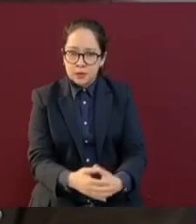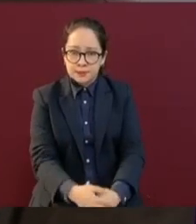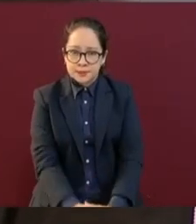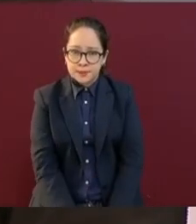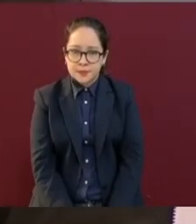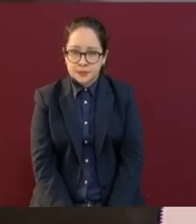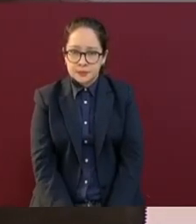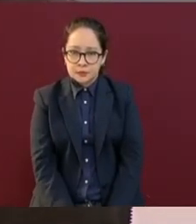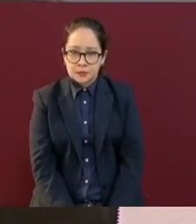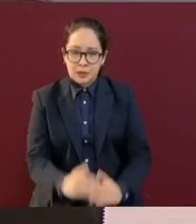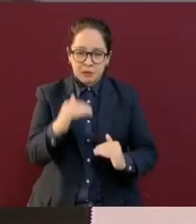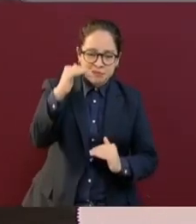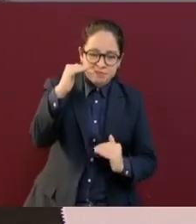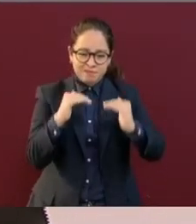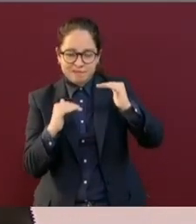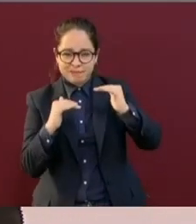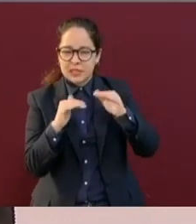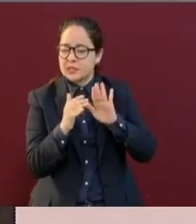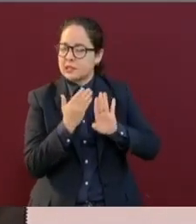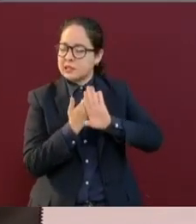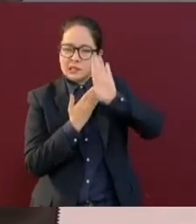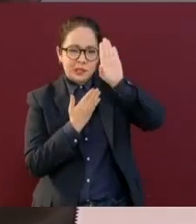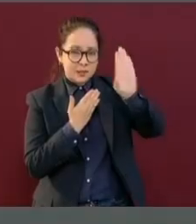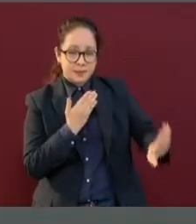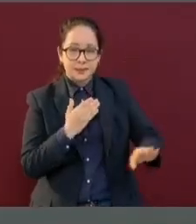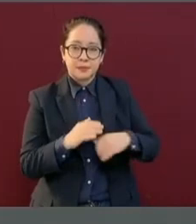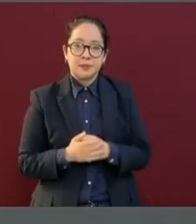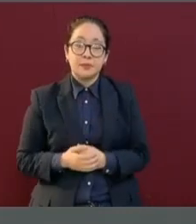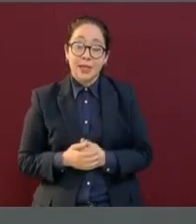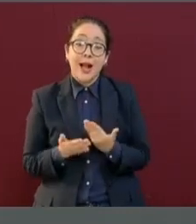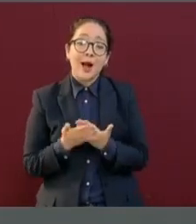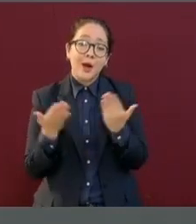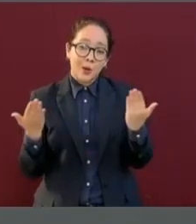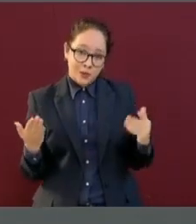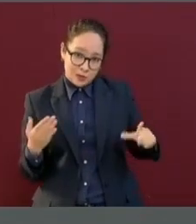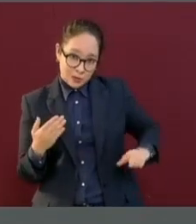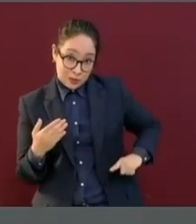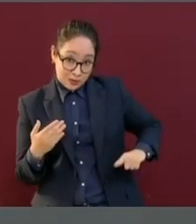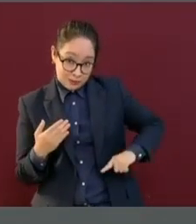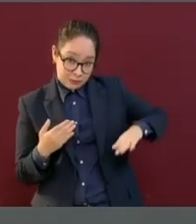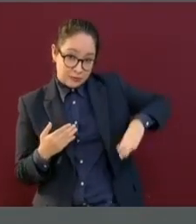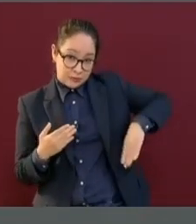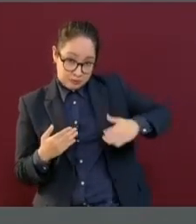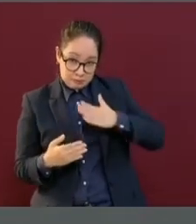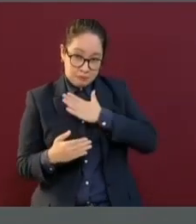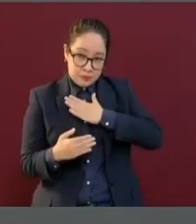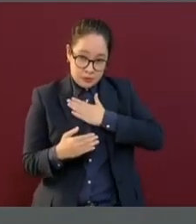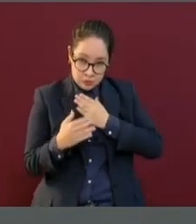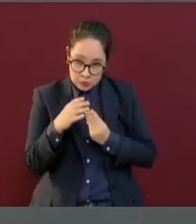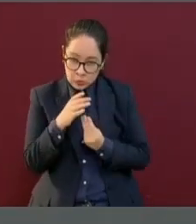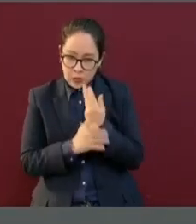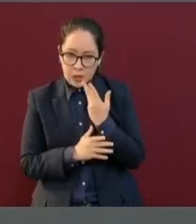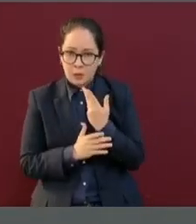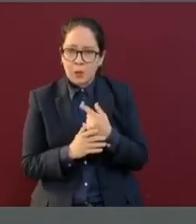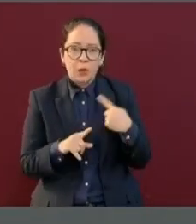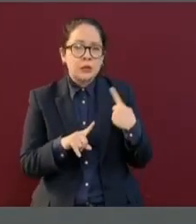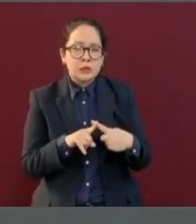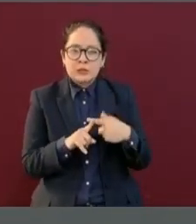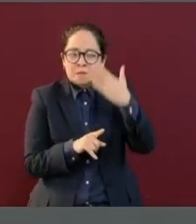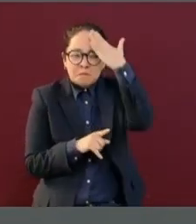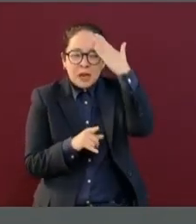En cambio, lo que decidimos fue atender primero a los pobres,